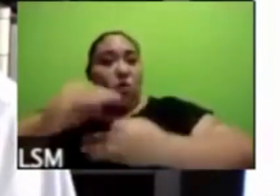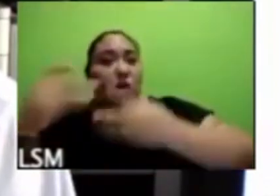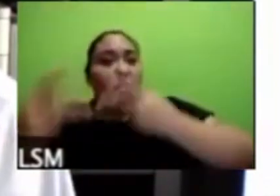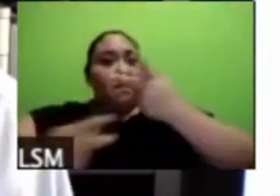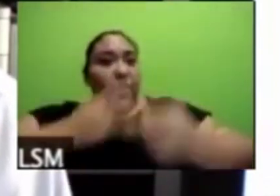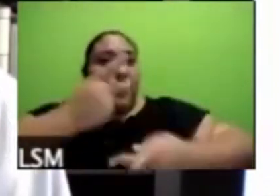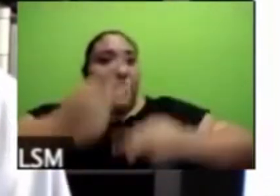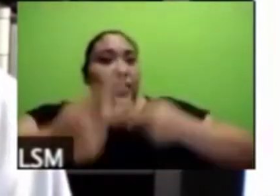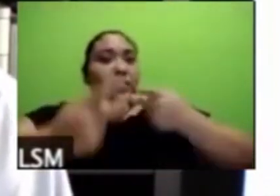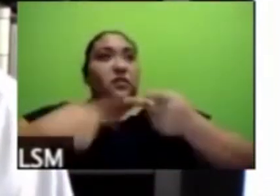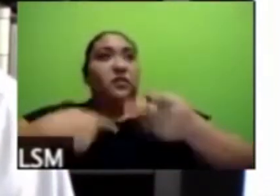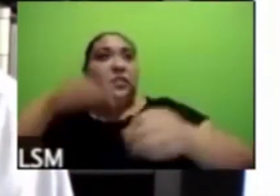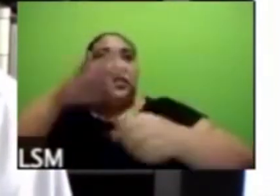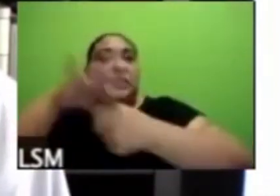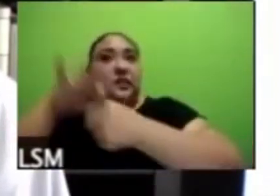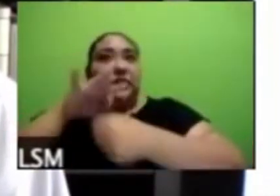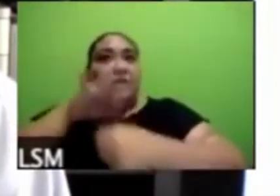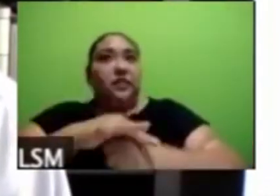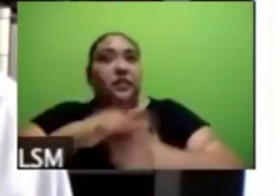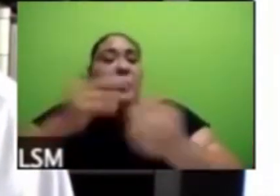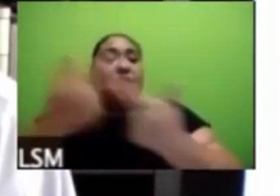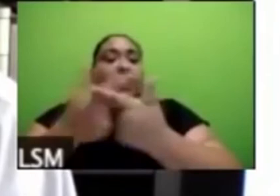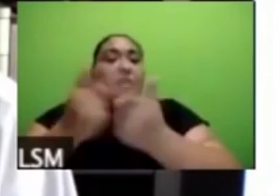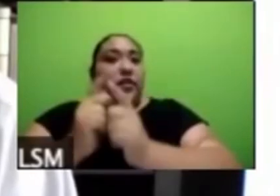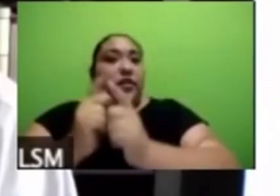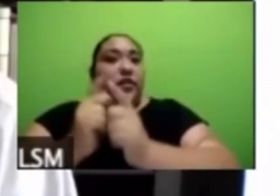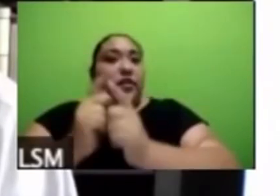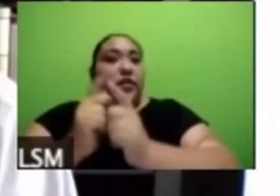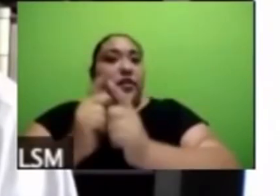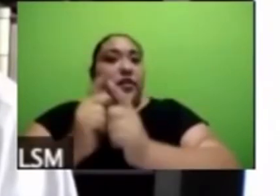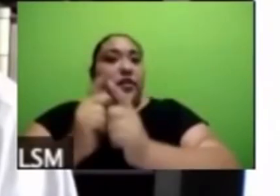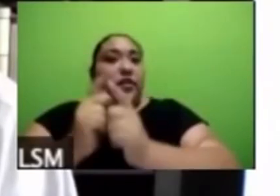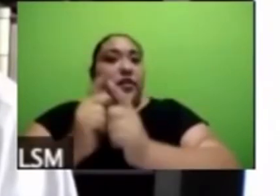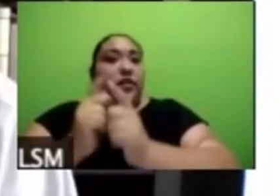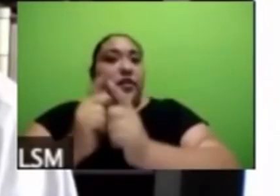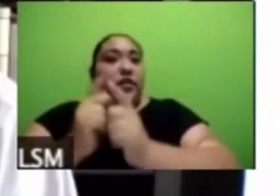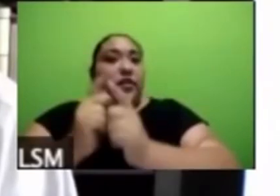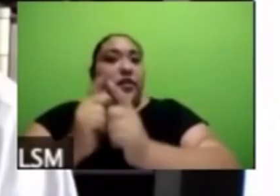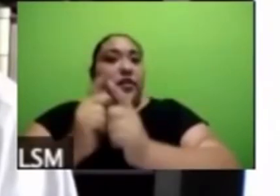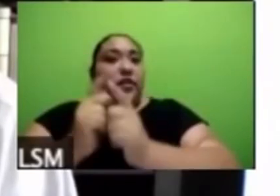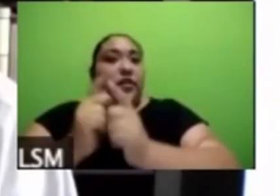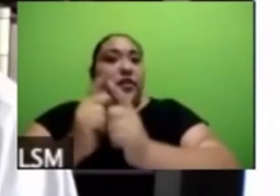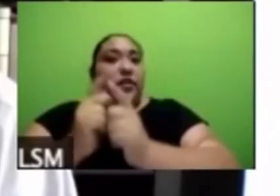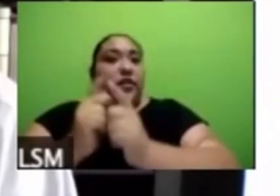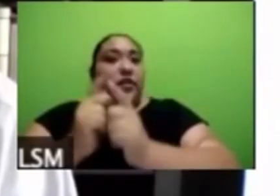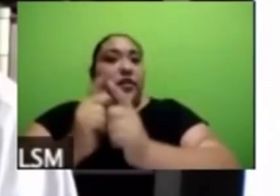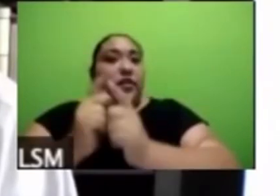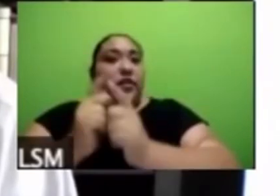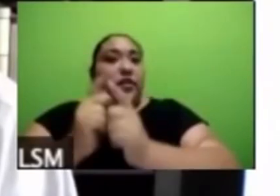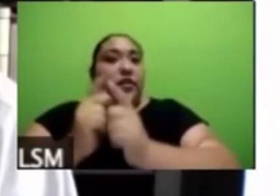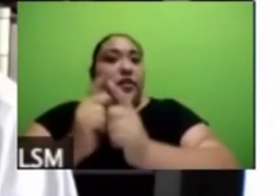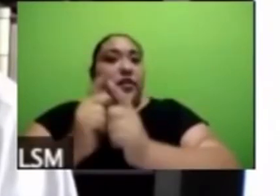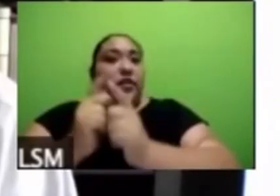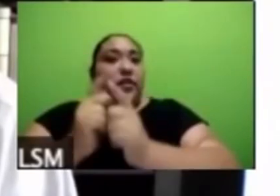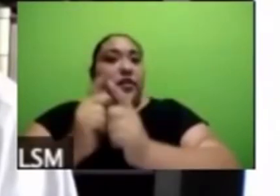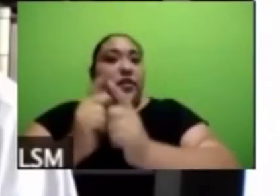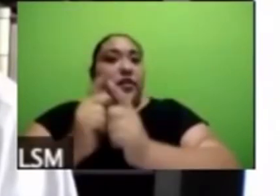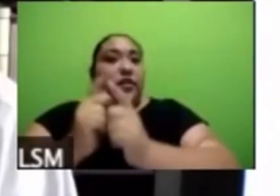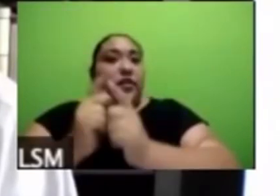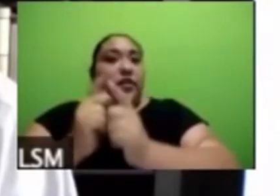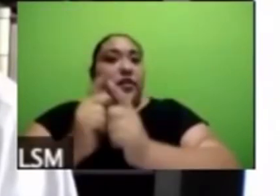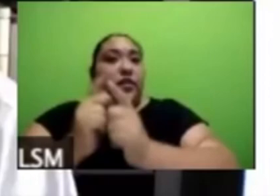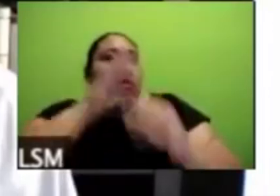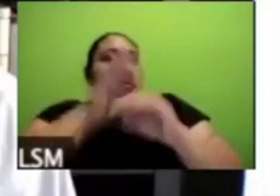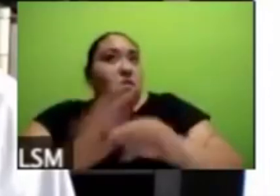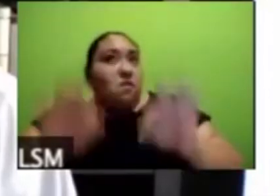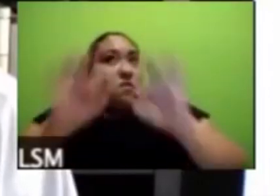preocupaciones de partidos de liderazgos del propio gobierno quizás no ha sido tan relevante la salud y me